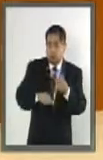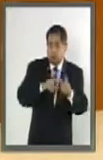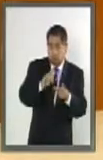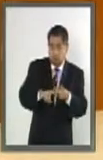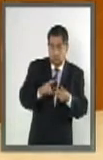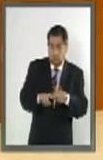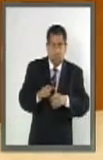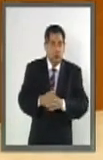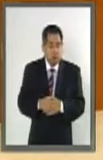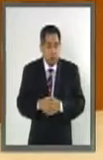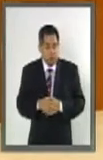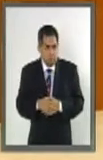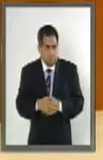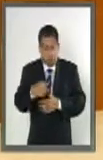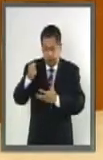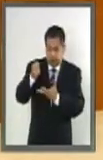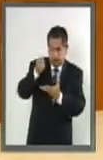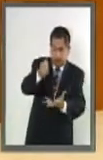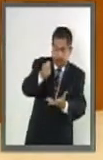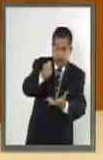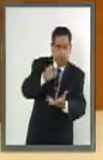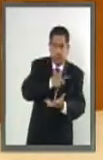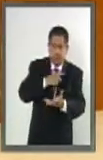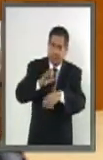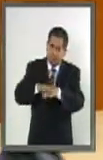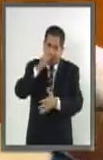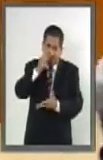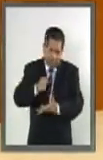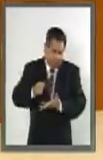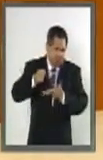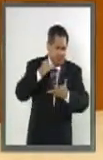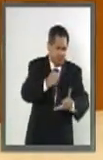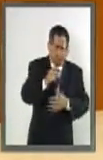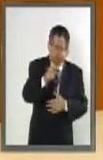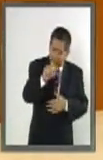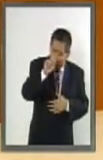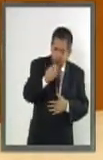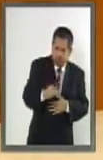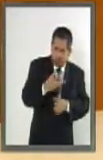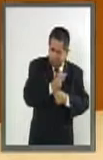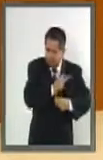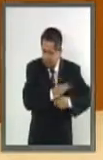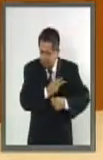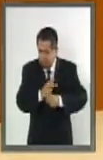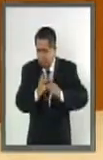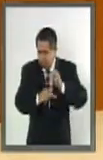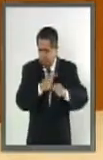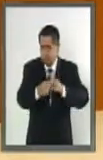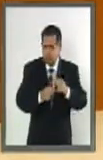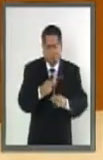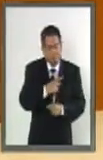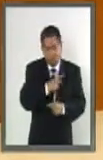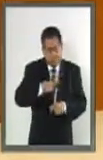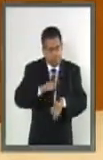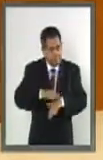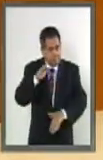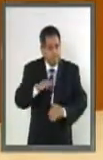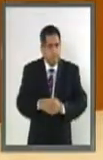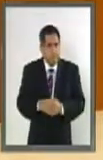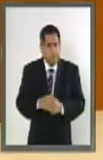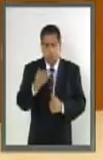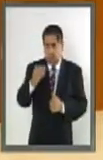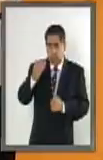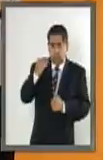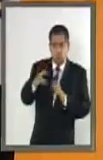el presupuesto suficiente para un verdadero plan de reconstrucción y aquí, la sesión